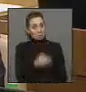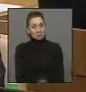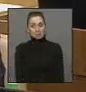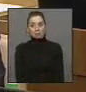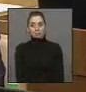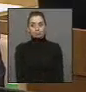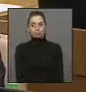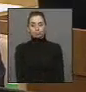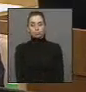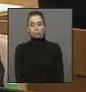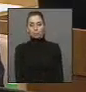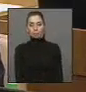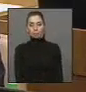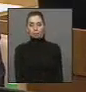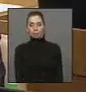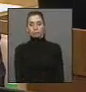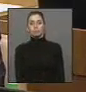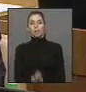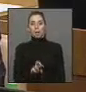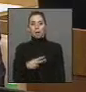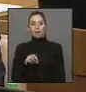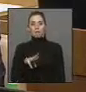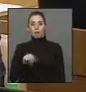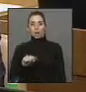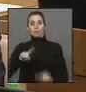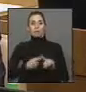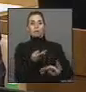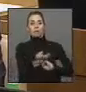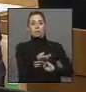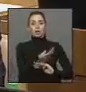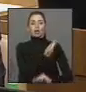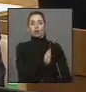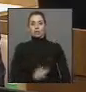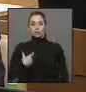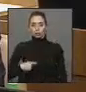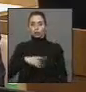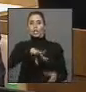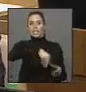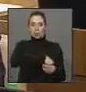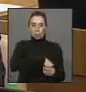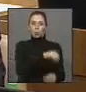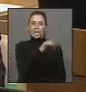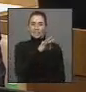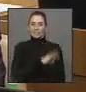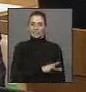Incluso, como mecanismo adicional de presión, Farma solicitó nuevamente al gobierno de Estados Unidos incluir a Chile